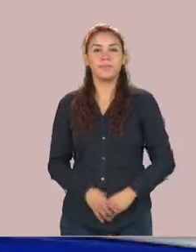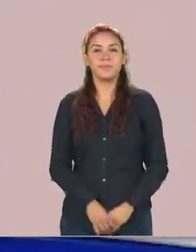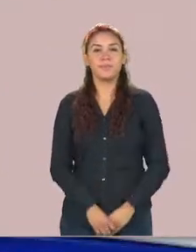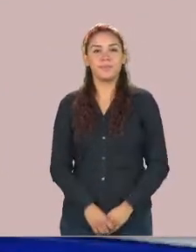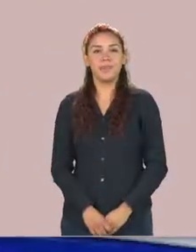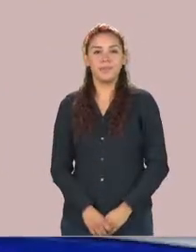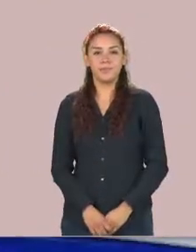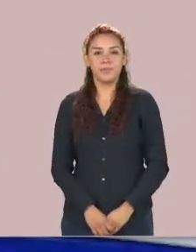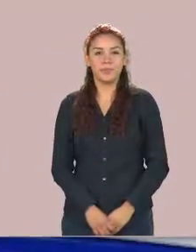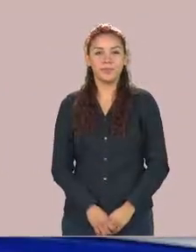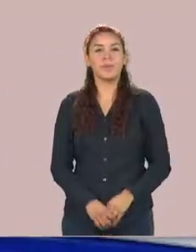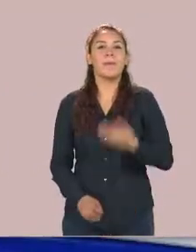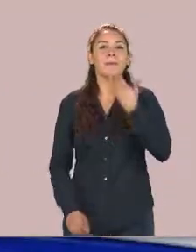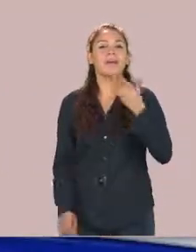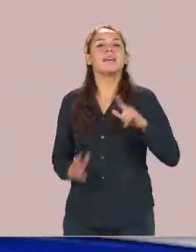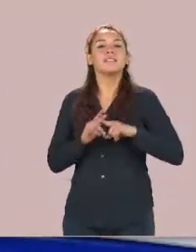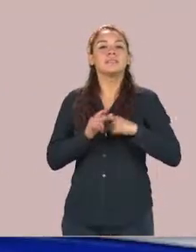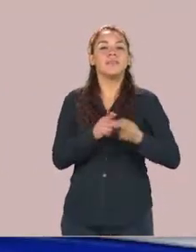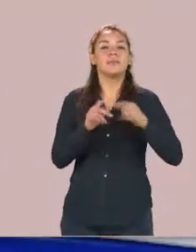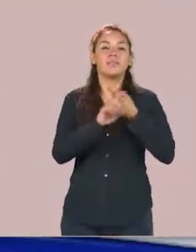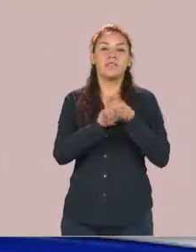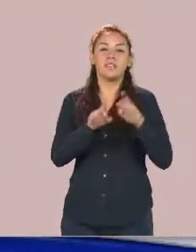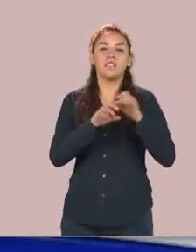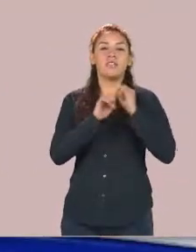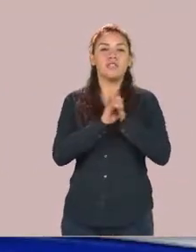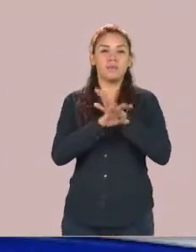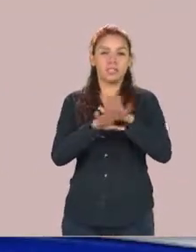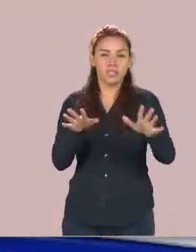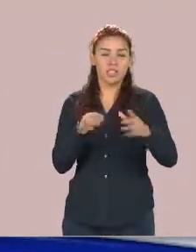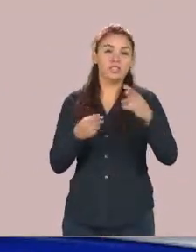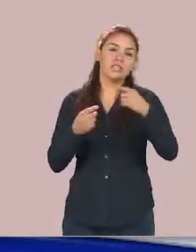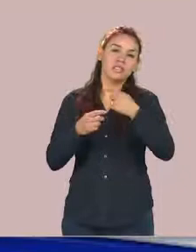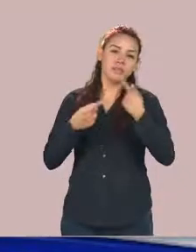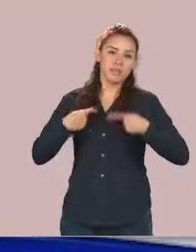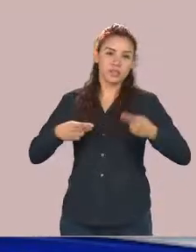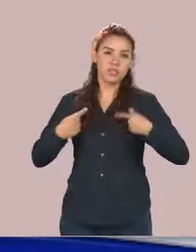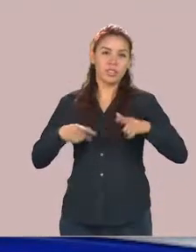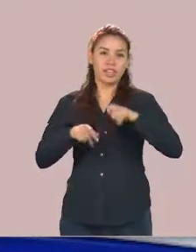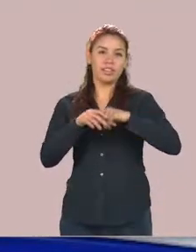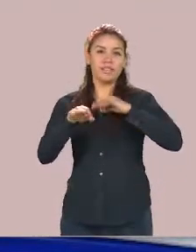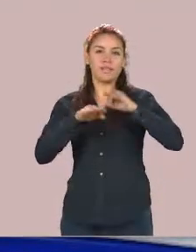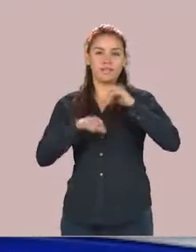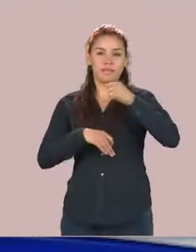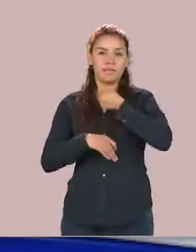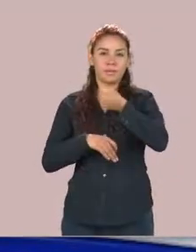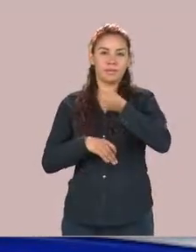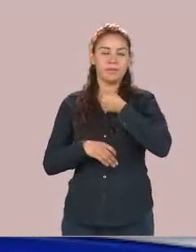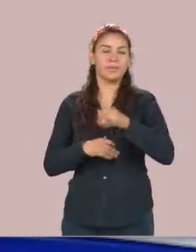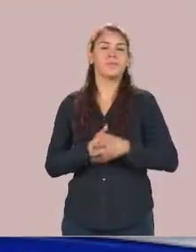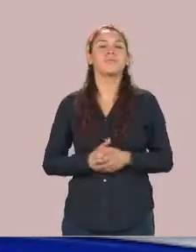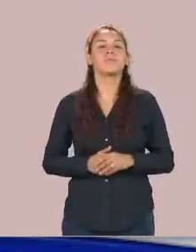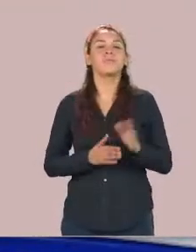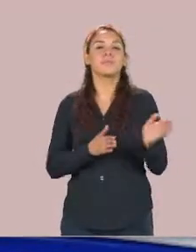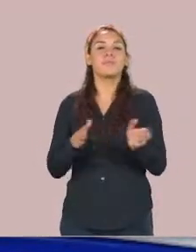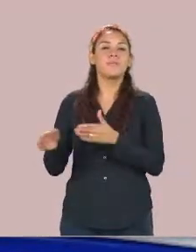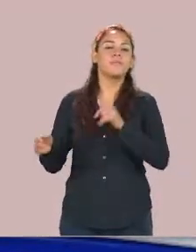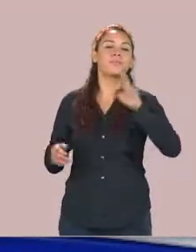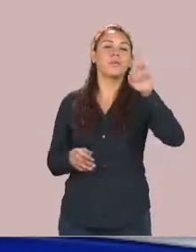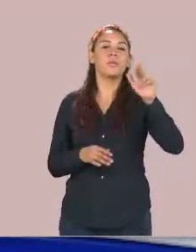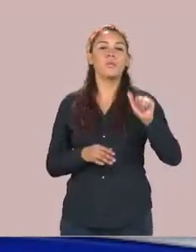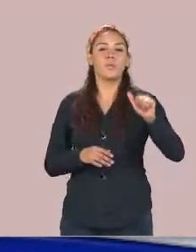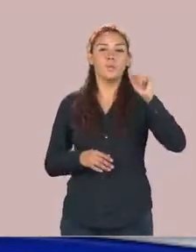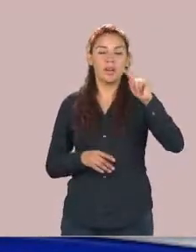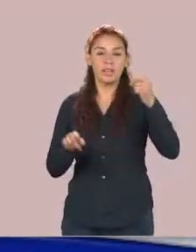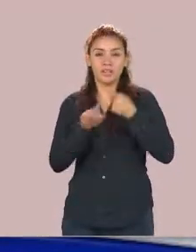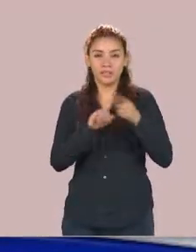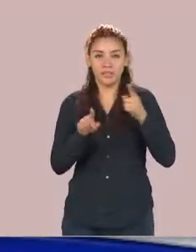Bien, iniciamos con la información detallada en voz del equipo de reporteros de este su noticiario. La Universidad Autónoma de Tamaulipas, a través de sus diferentes